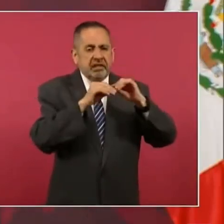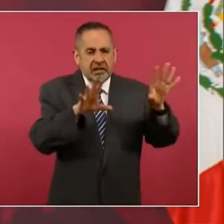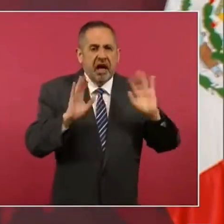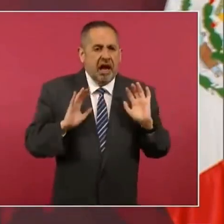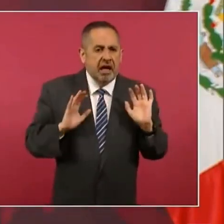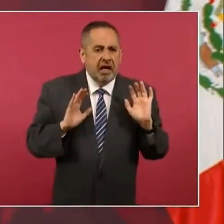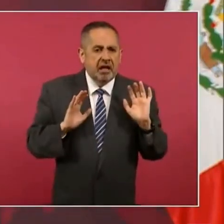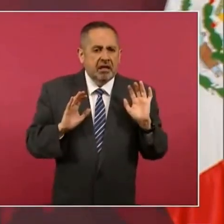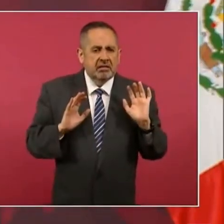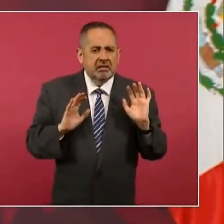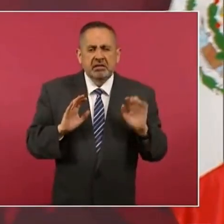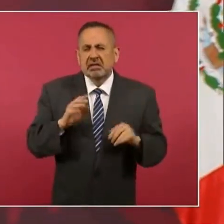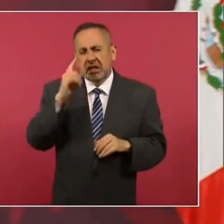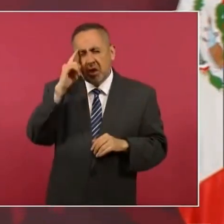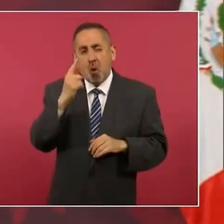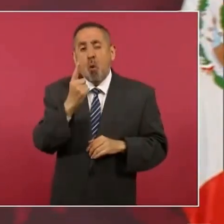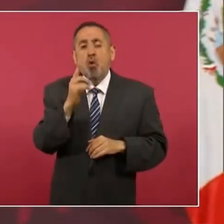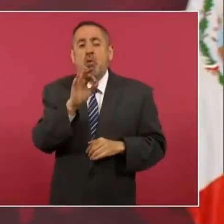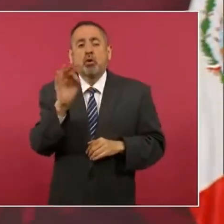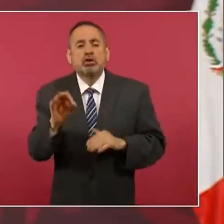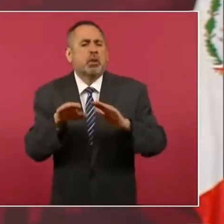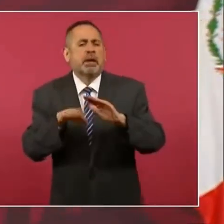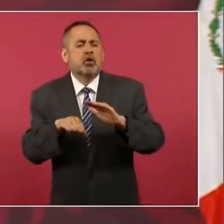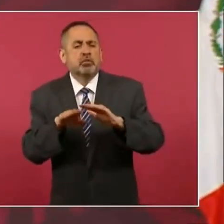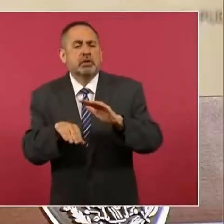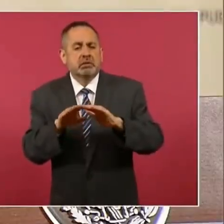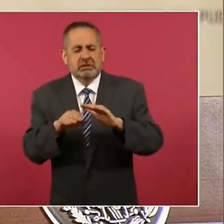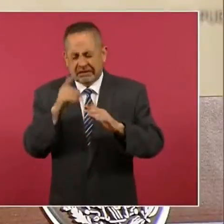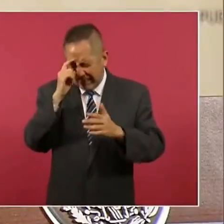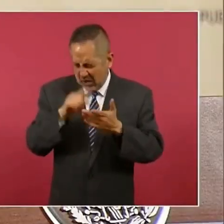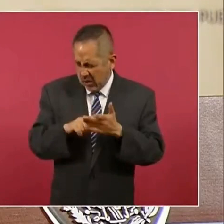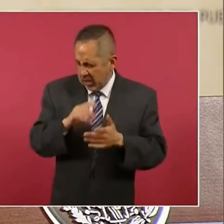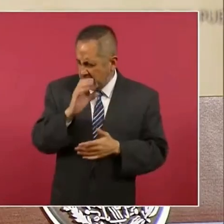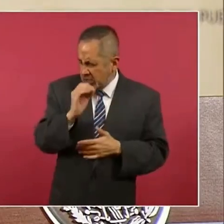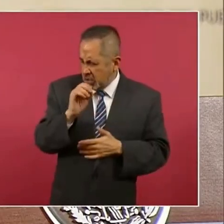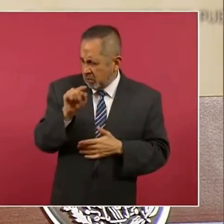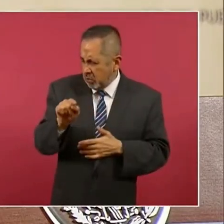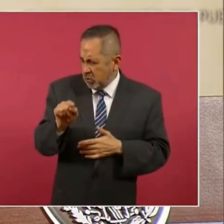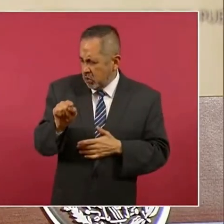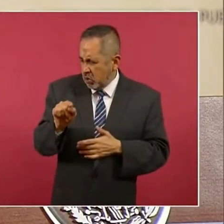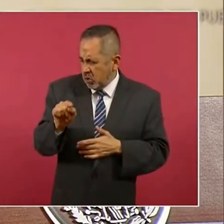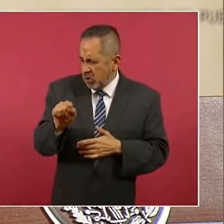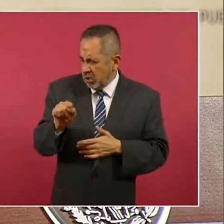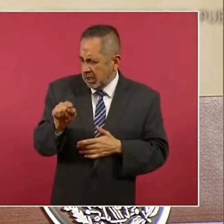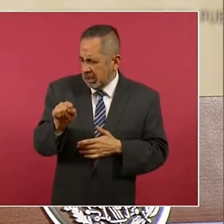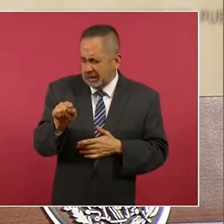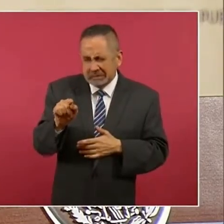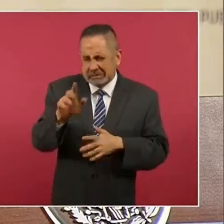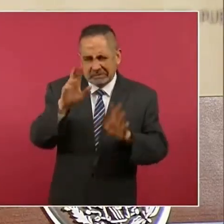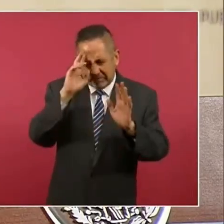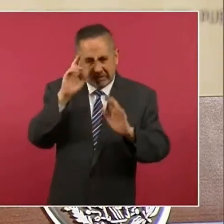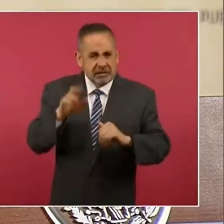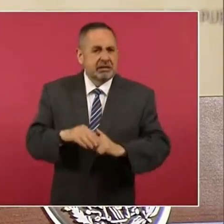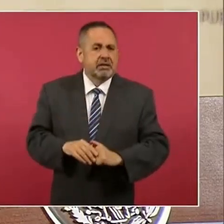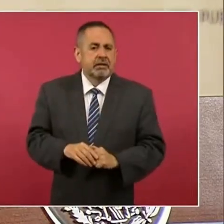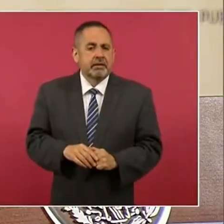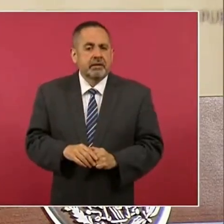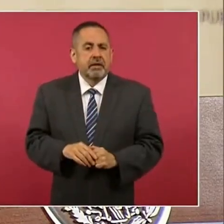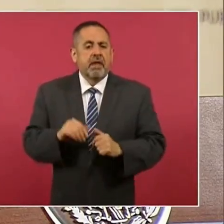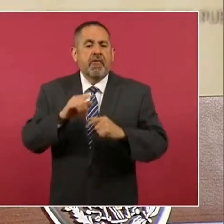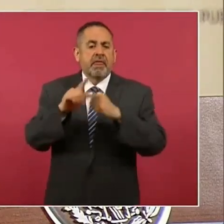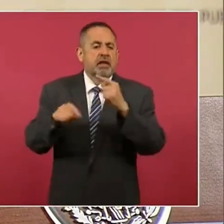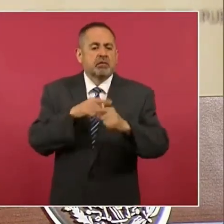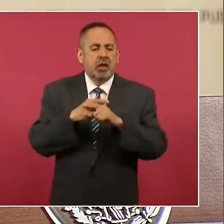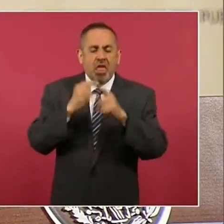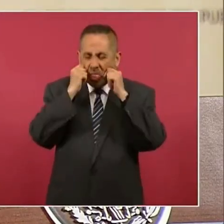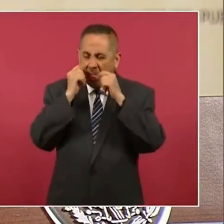Creo que no llegaba al 1%, era cero, punto. Luego, ya no lo